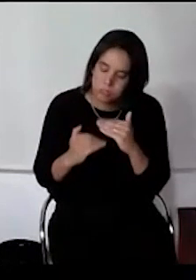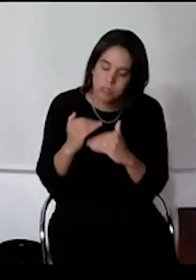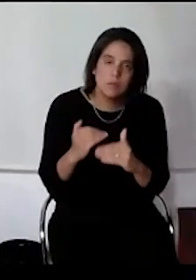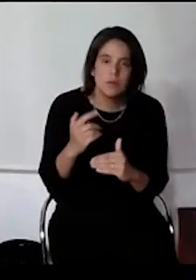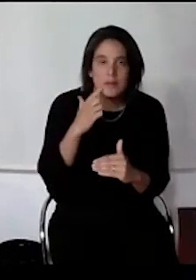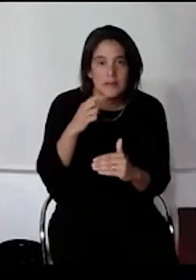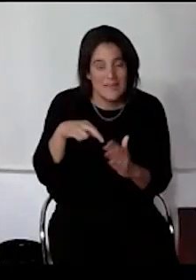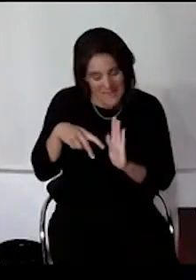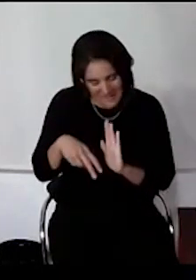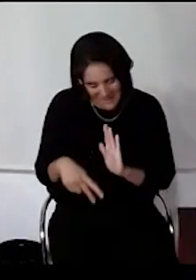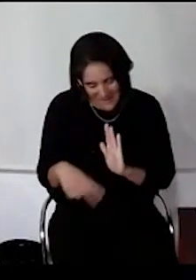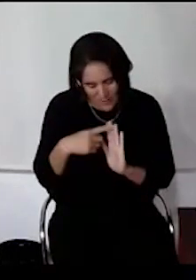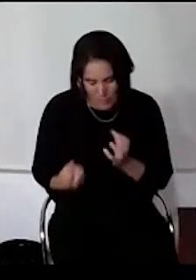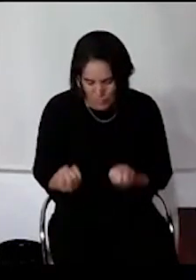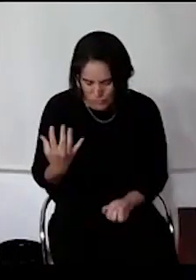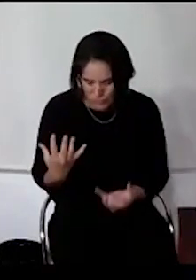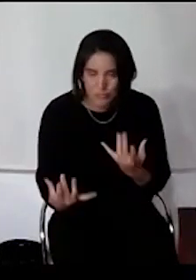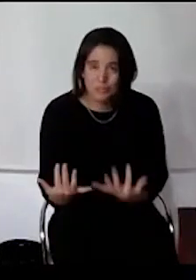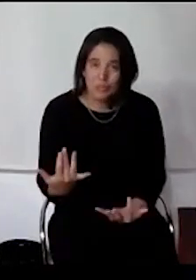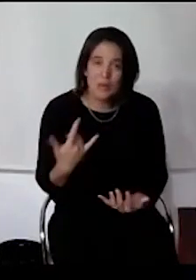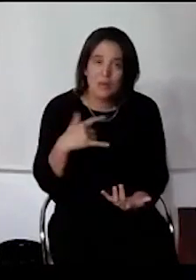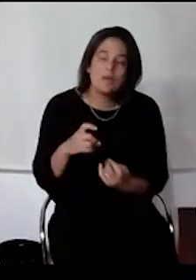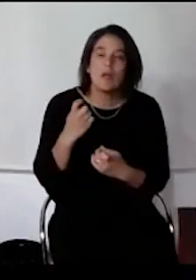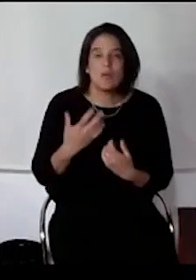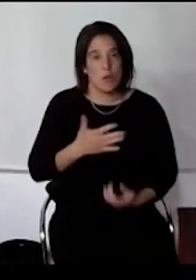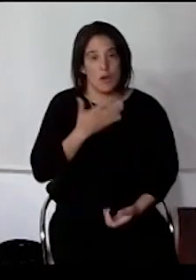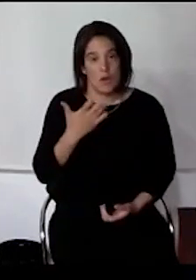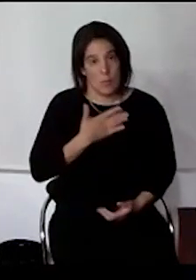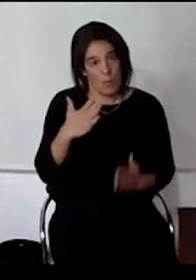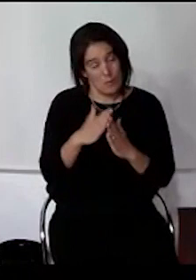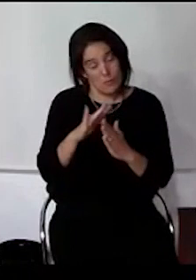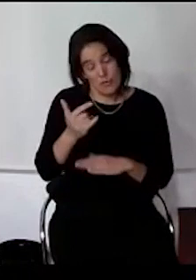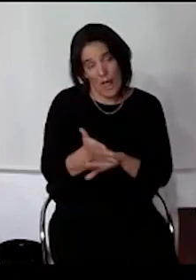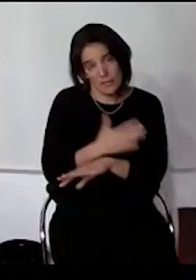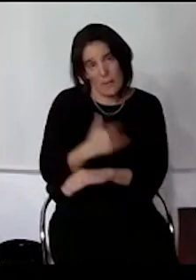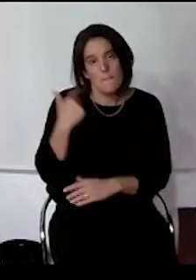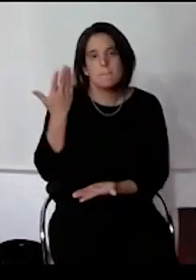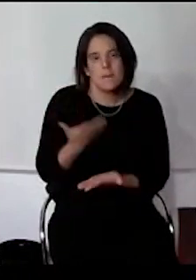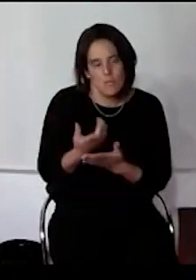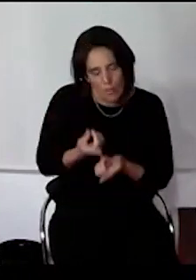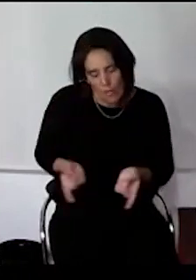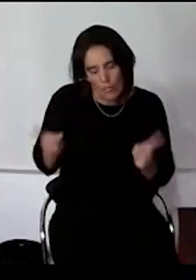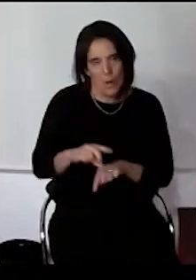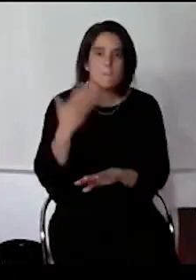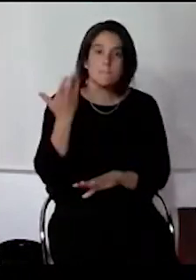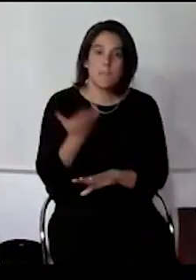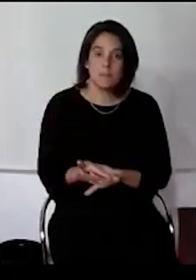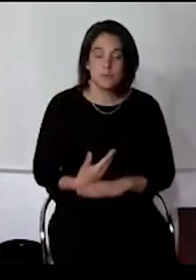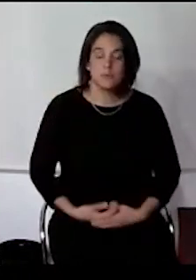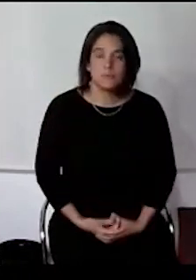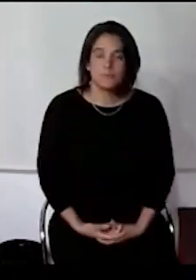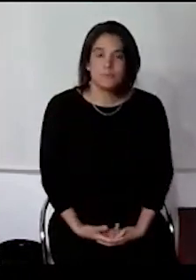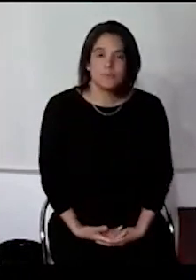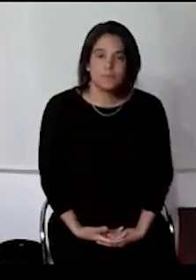escaleras que están llenas de pasto y bueno, ese es un reclamo que ya habíamos hecho anteriormente y lo volvemos a hacer ahora. También